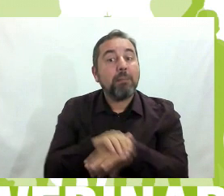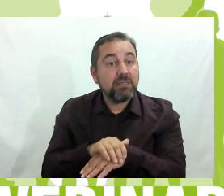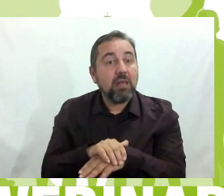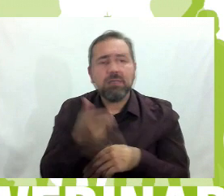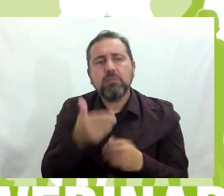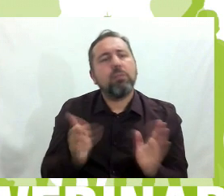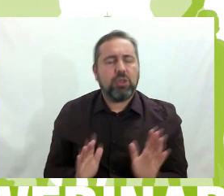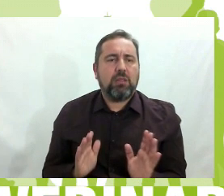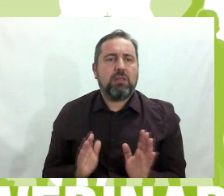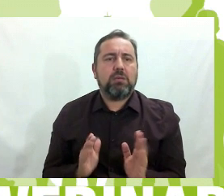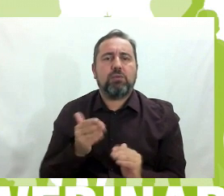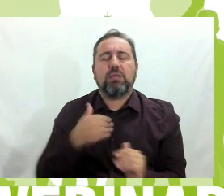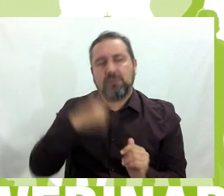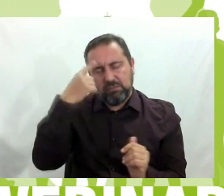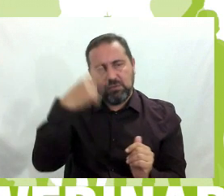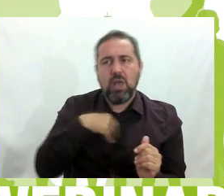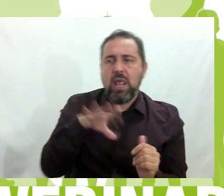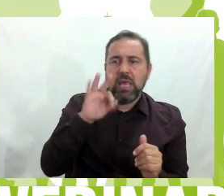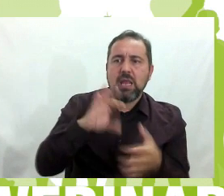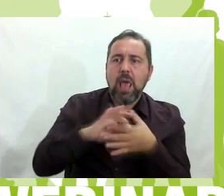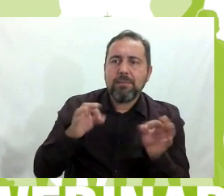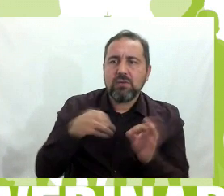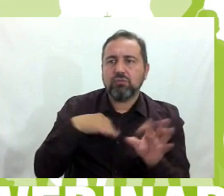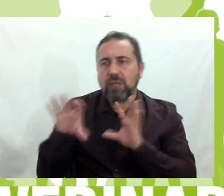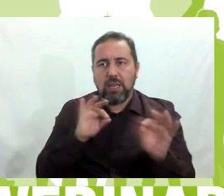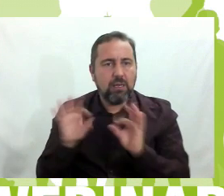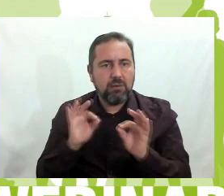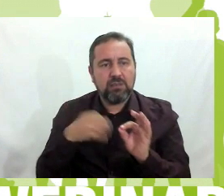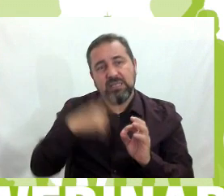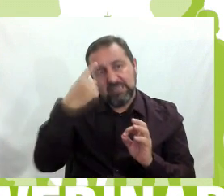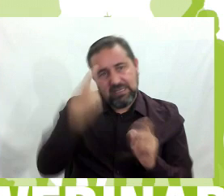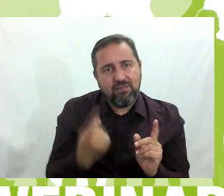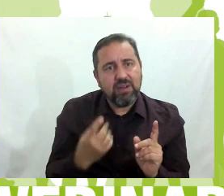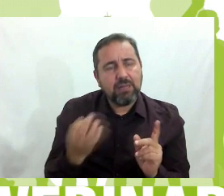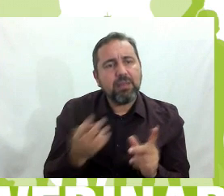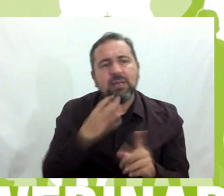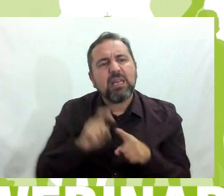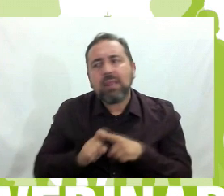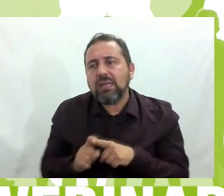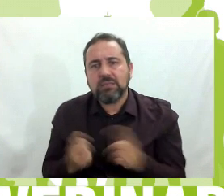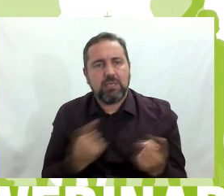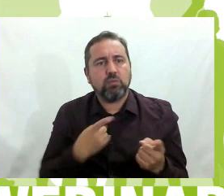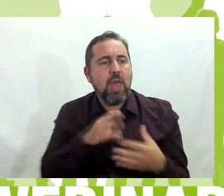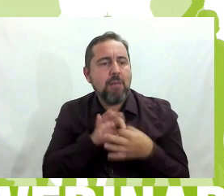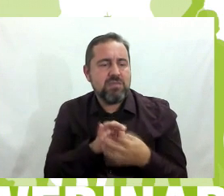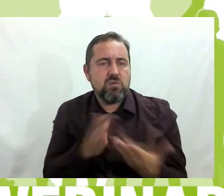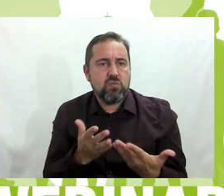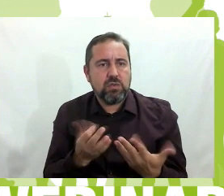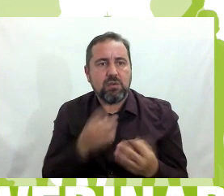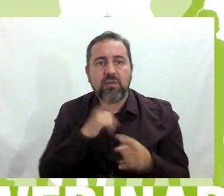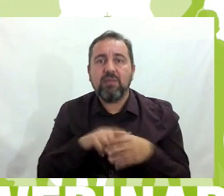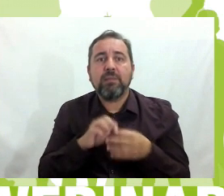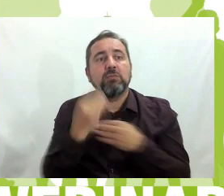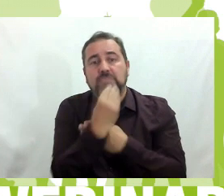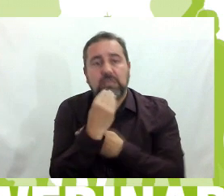es muy importante saber elegir a los amigos y hay que saber qué características queremos que tenga un amigo. El amigo nos tiene que tratar